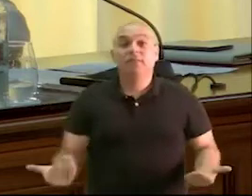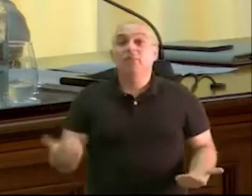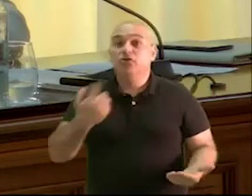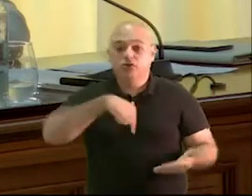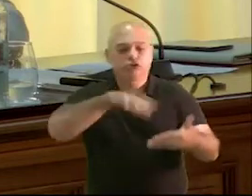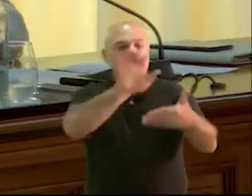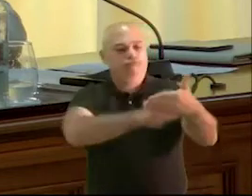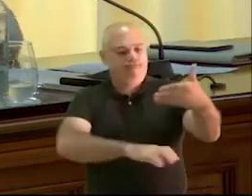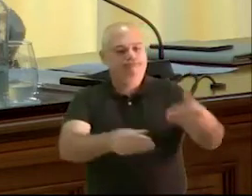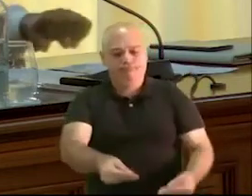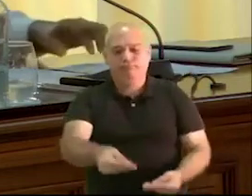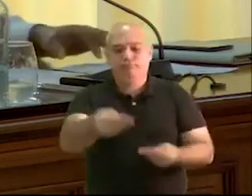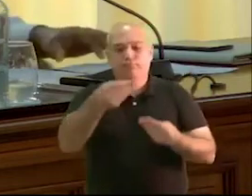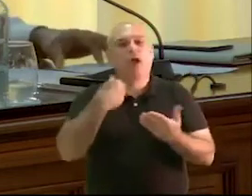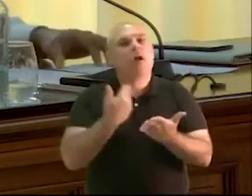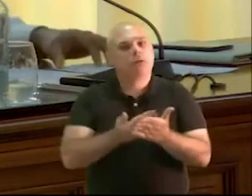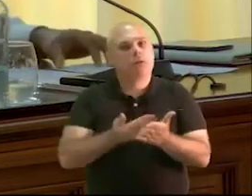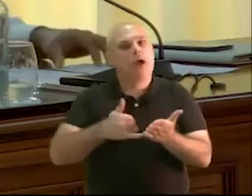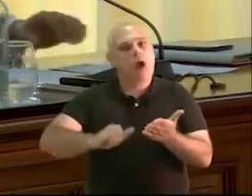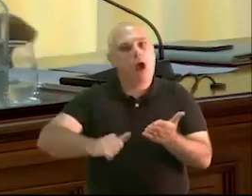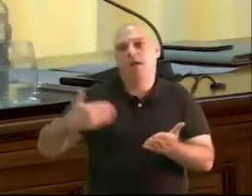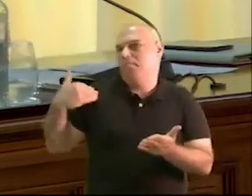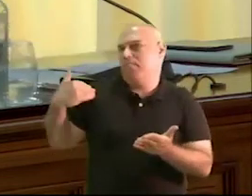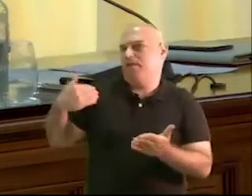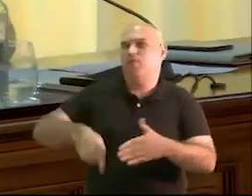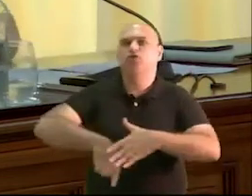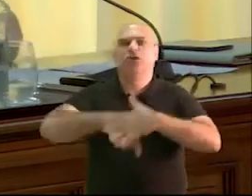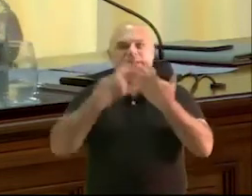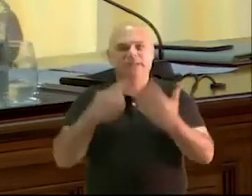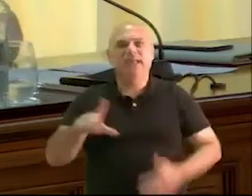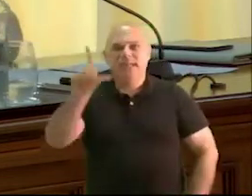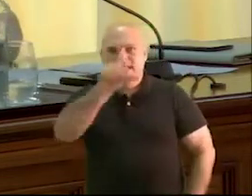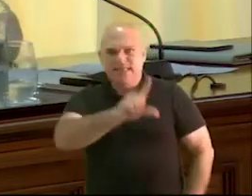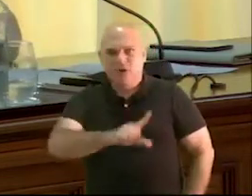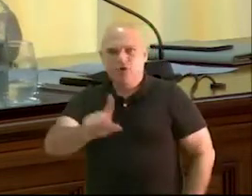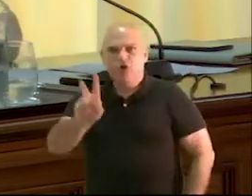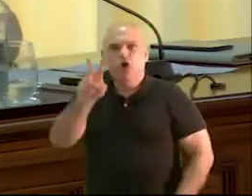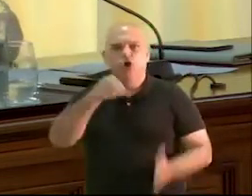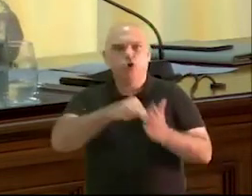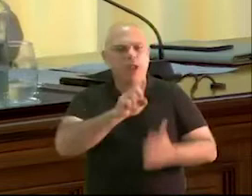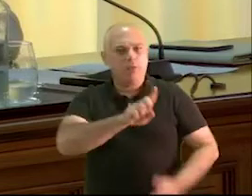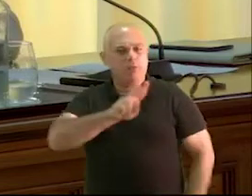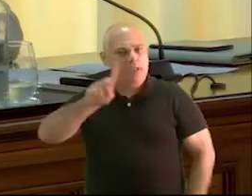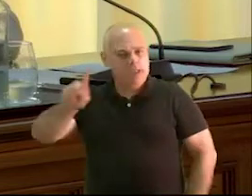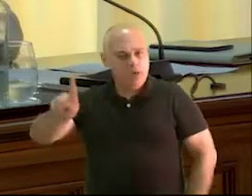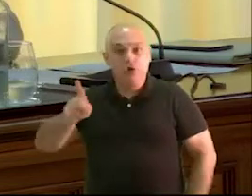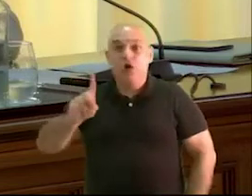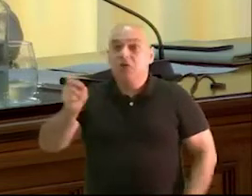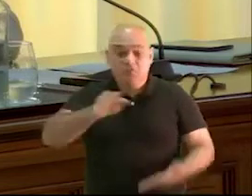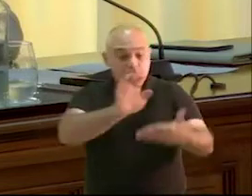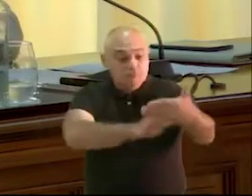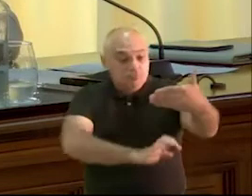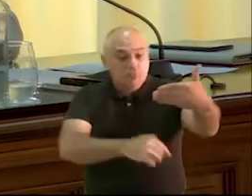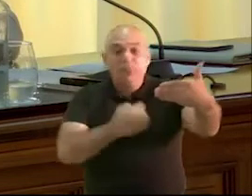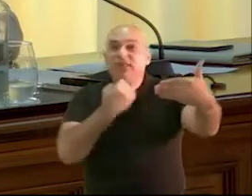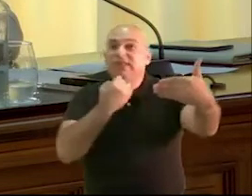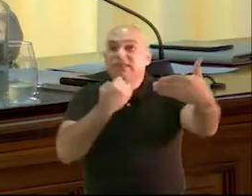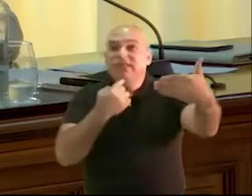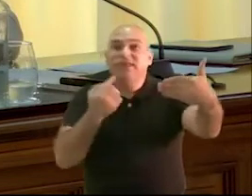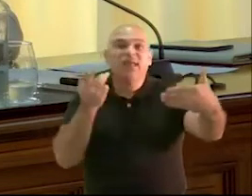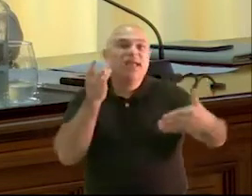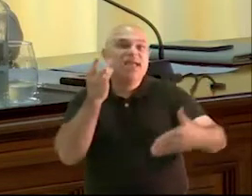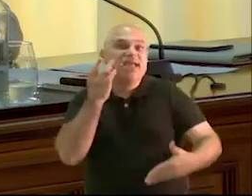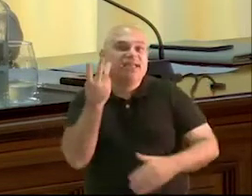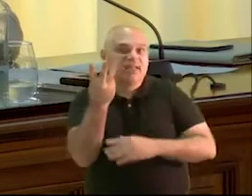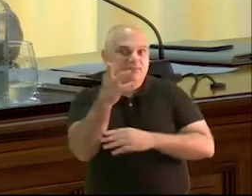en el informe de la Secretaría firmado el pasado 16 de junio del 2021. Tampoco en este informe se recoge que con fecha 30 de diciembre de